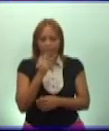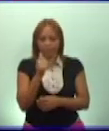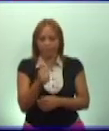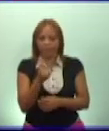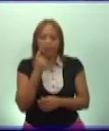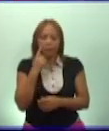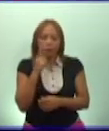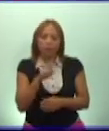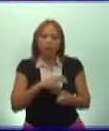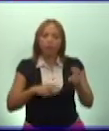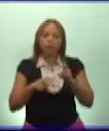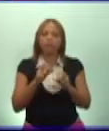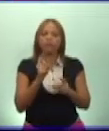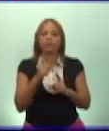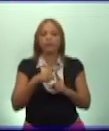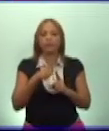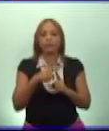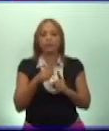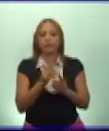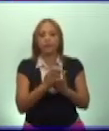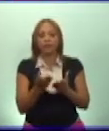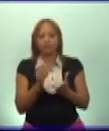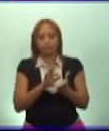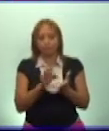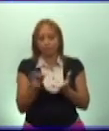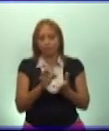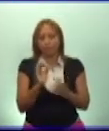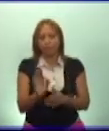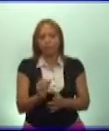libro de texto buscando las páginas que le presentamos.